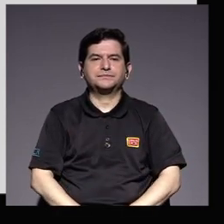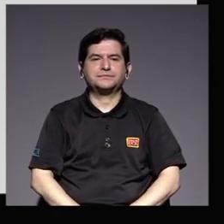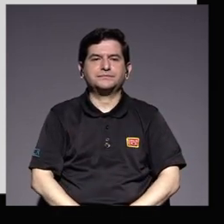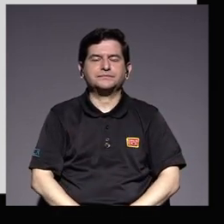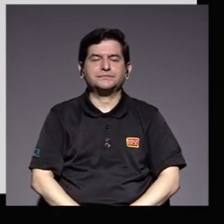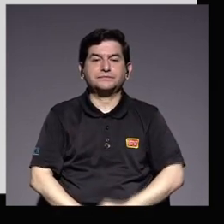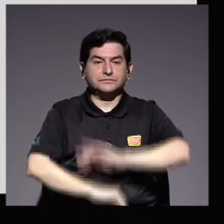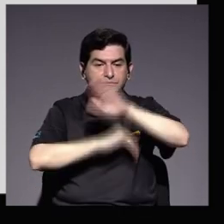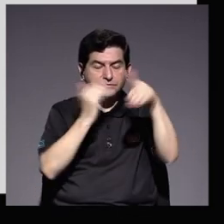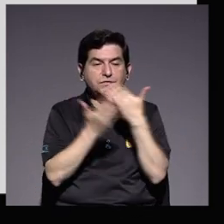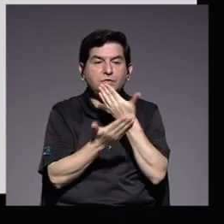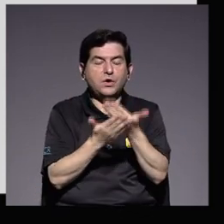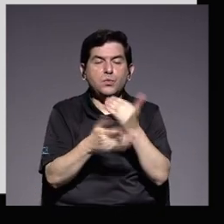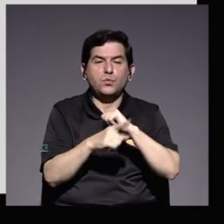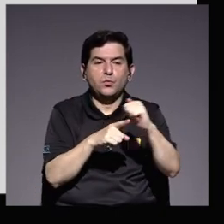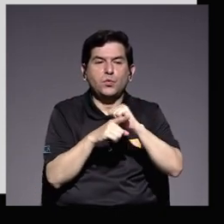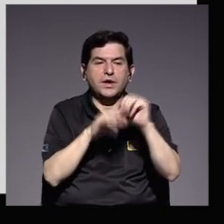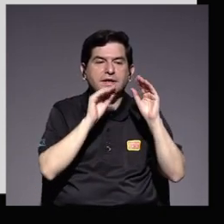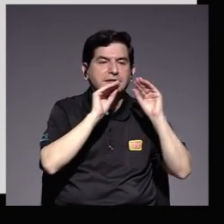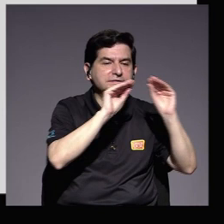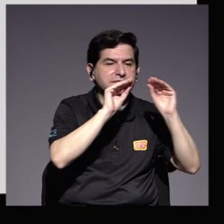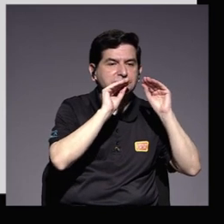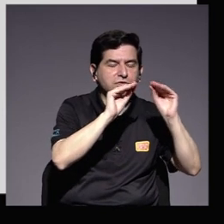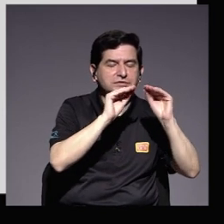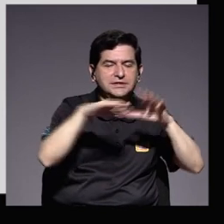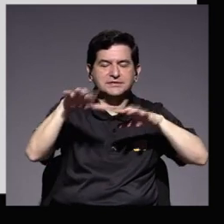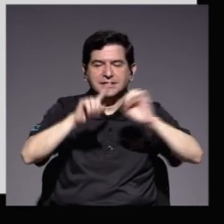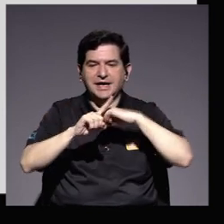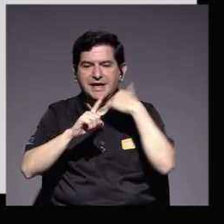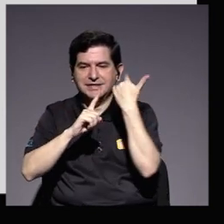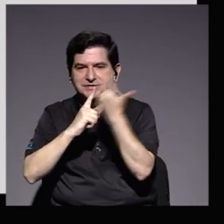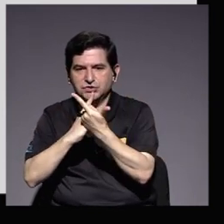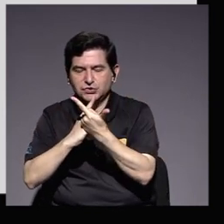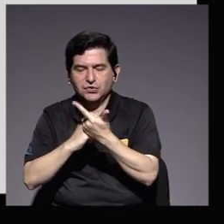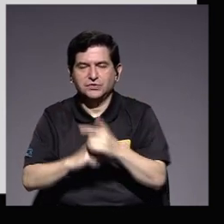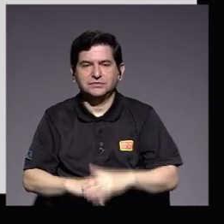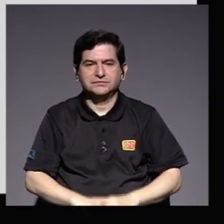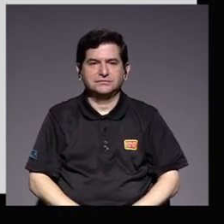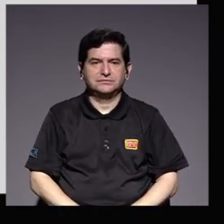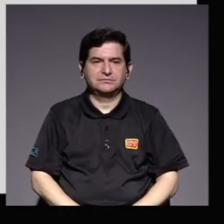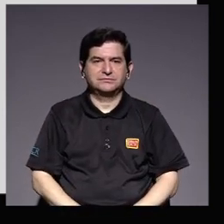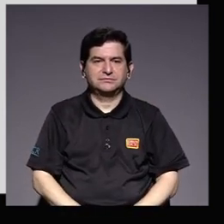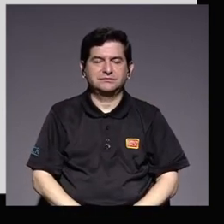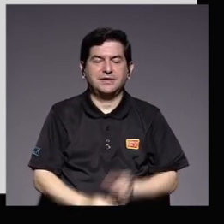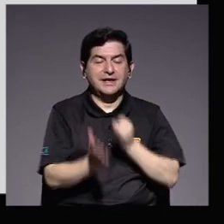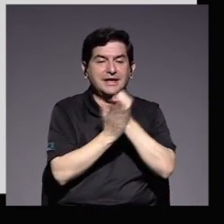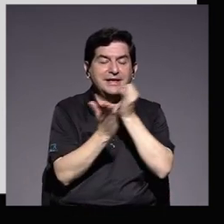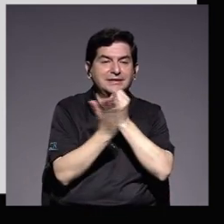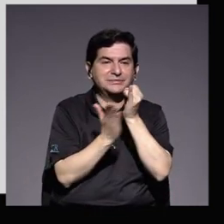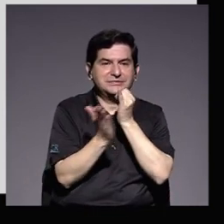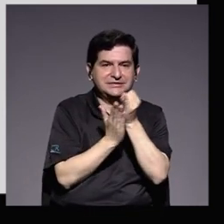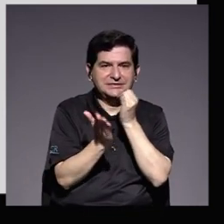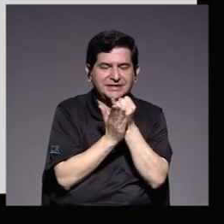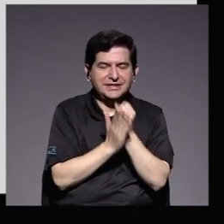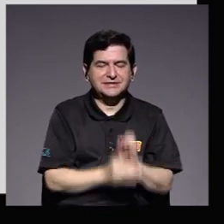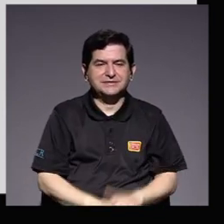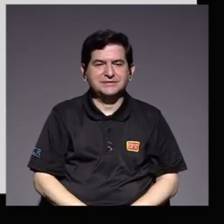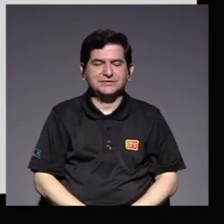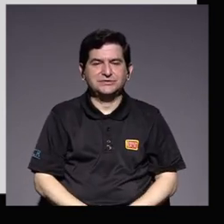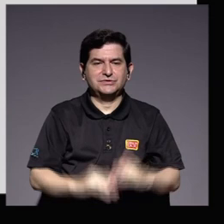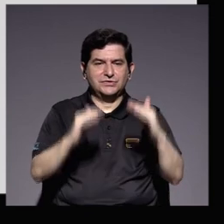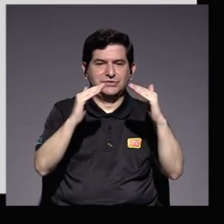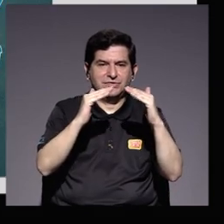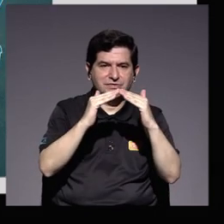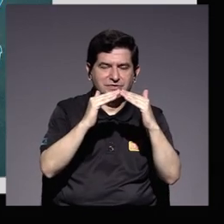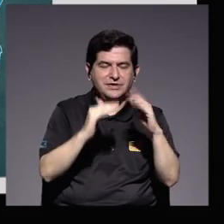todas estas buenas prácticas en la docencia la acción social la investigación las residencias y